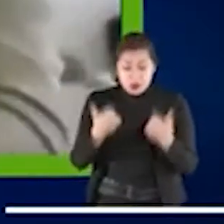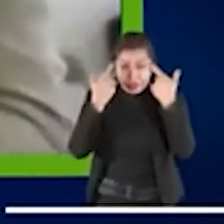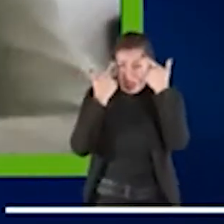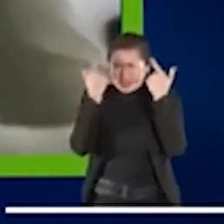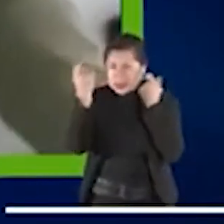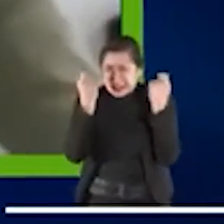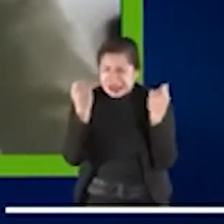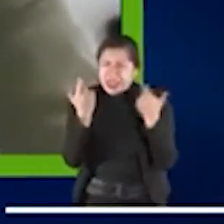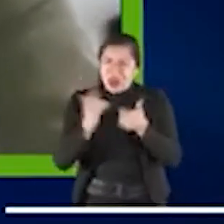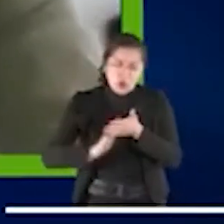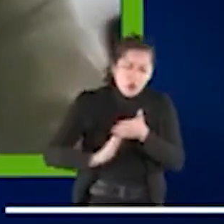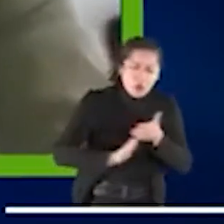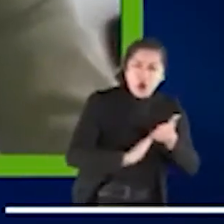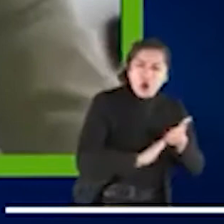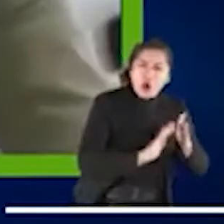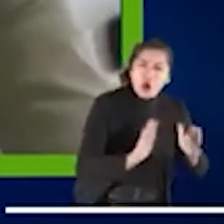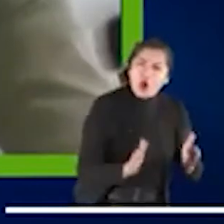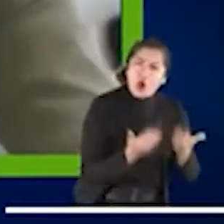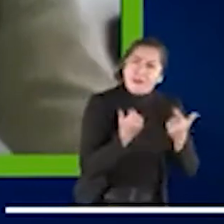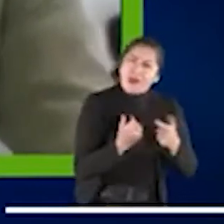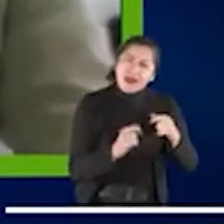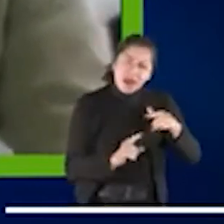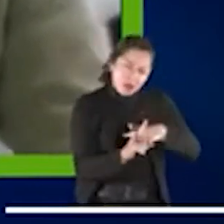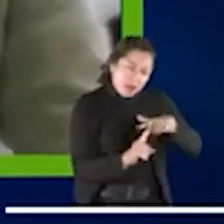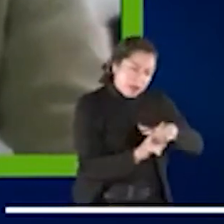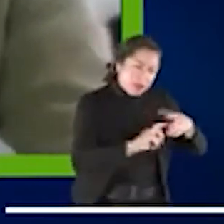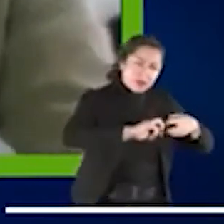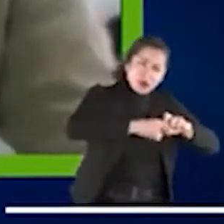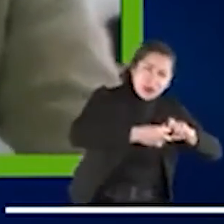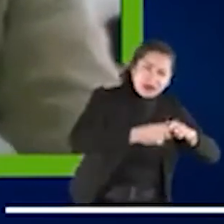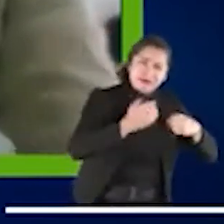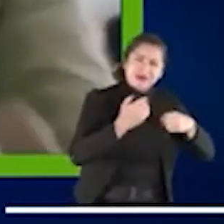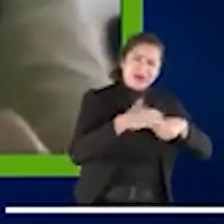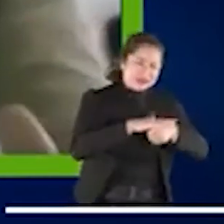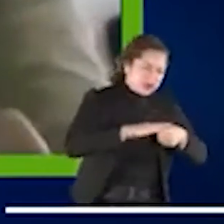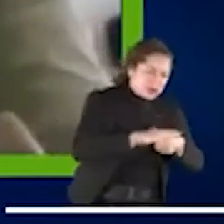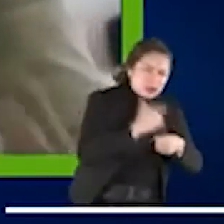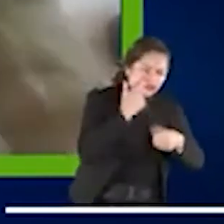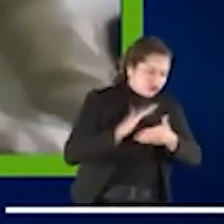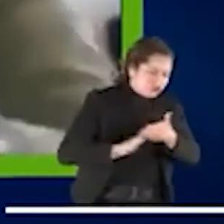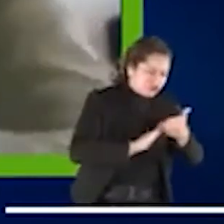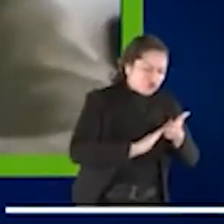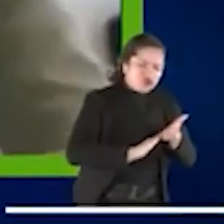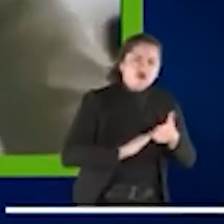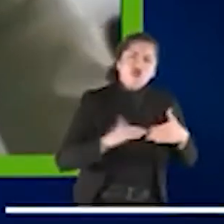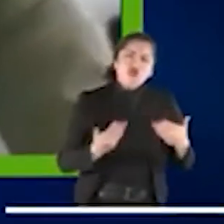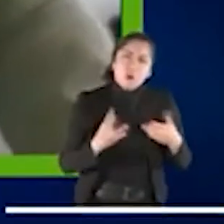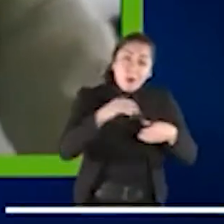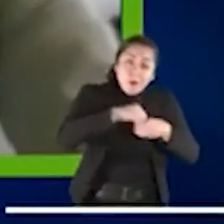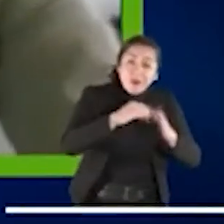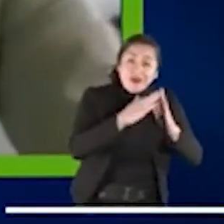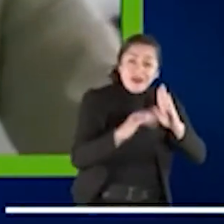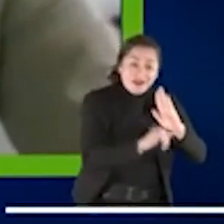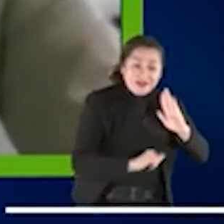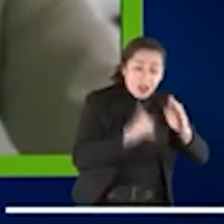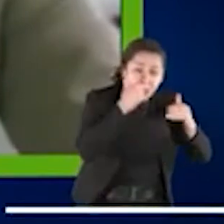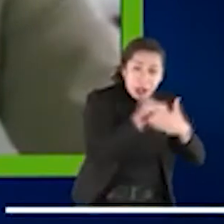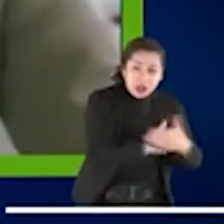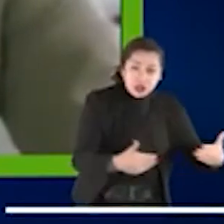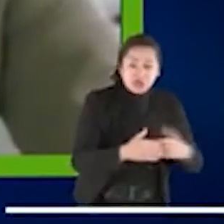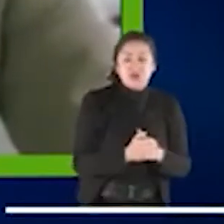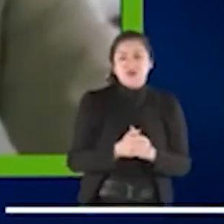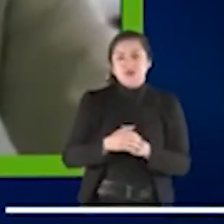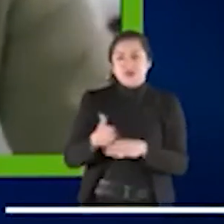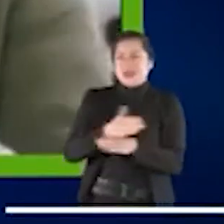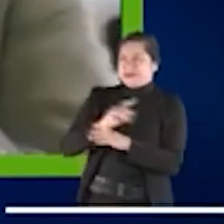restaurativos para afrontar esos conflictos que surgieran dentro del centro. Y finalmente, en lo que respecta a la última